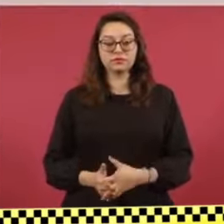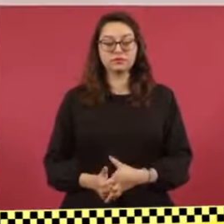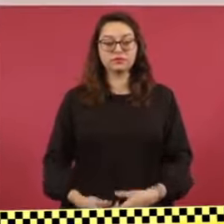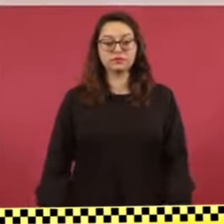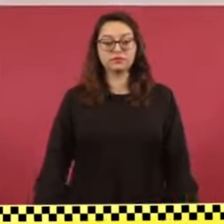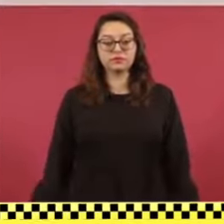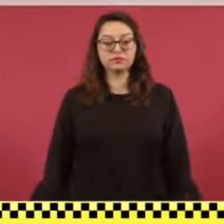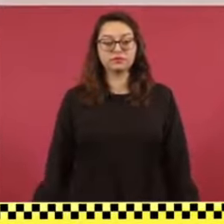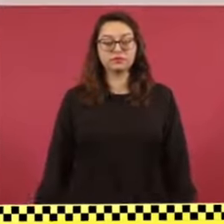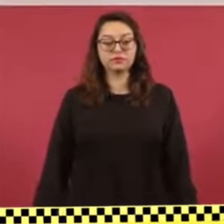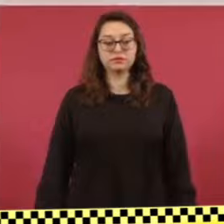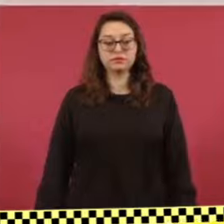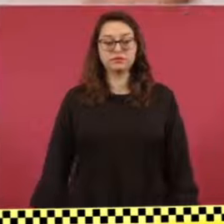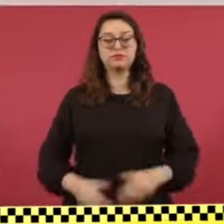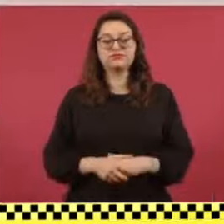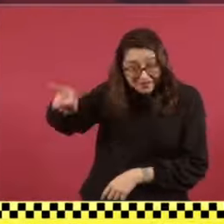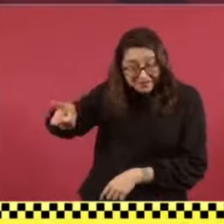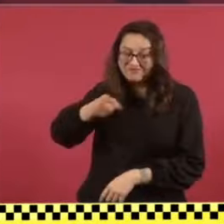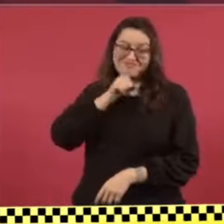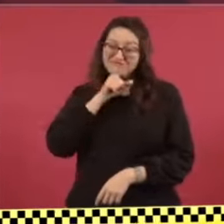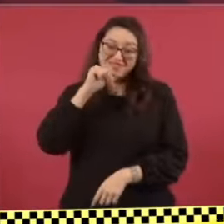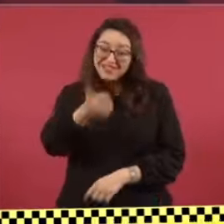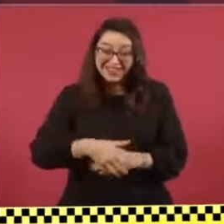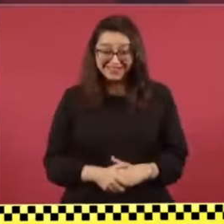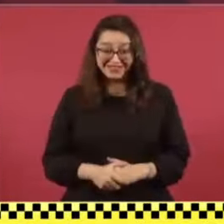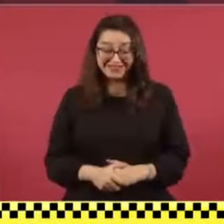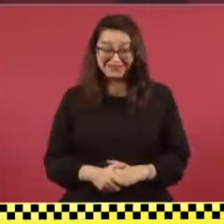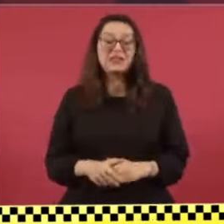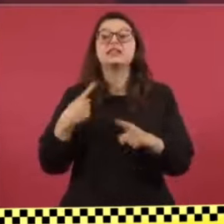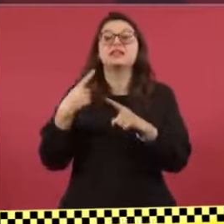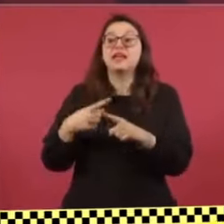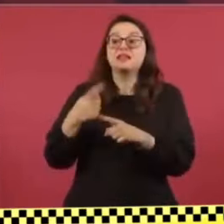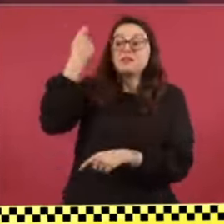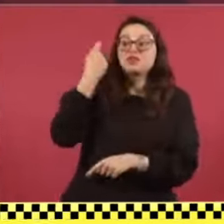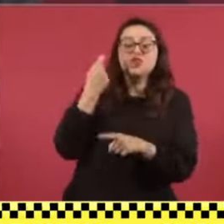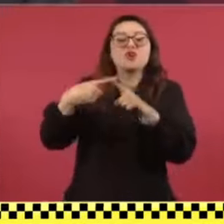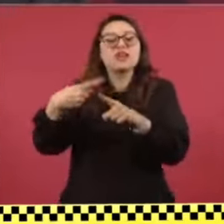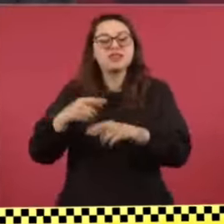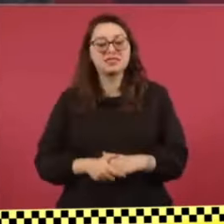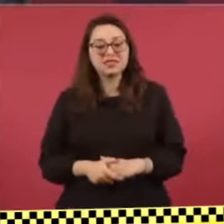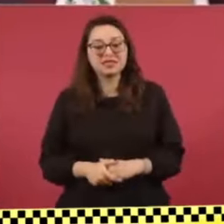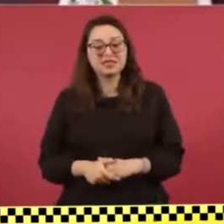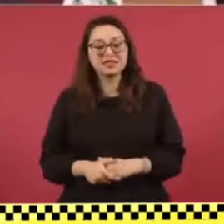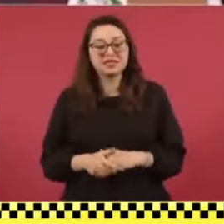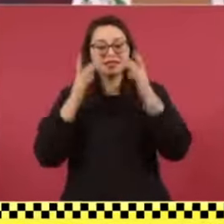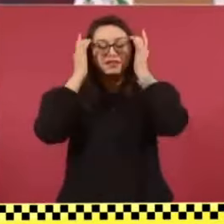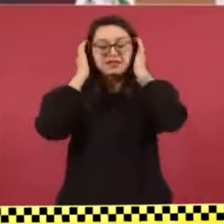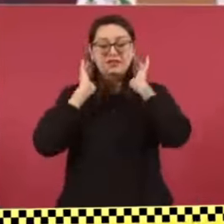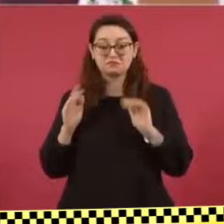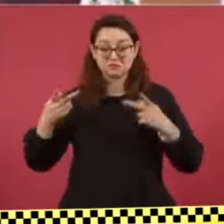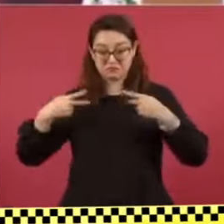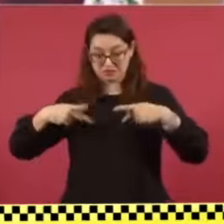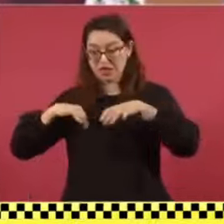no aporta. Son los empresarios. Ahora, para que no sea una carga